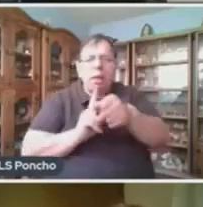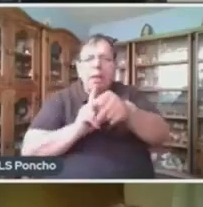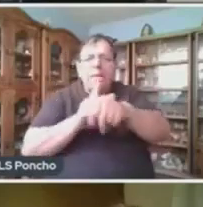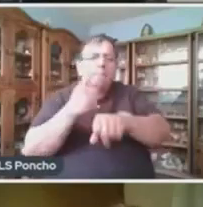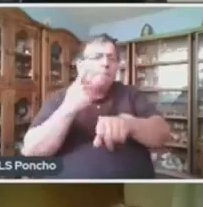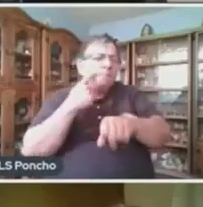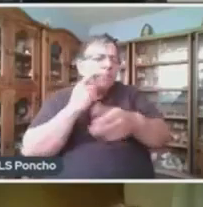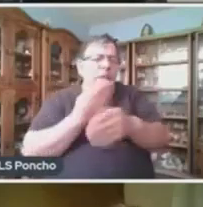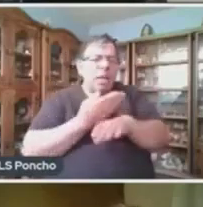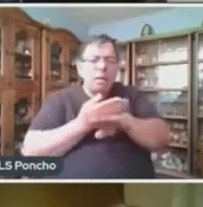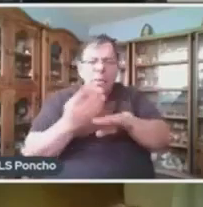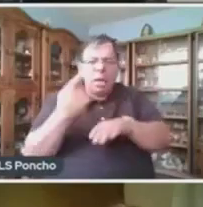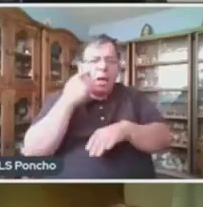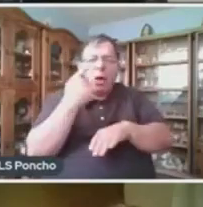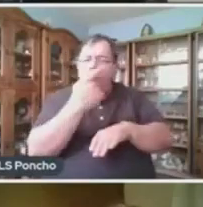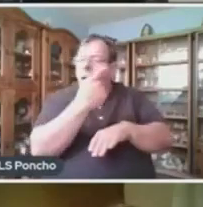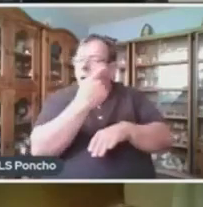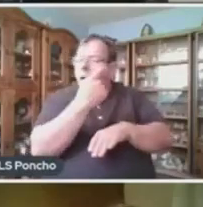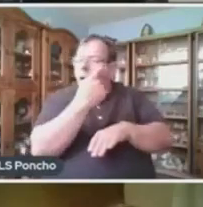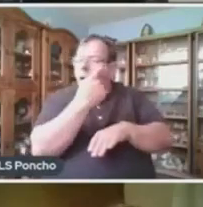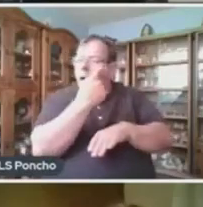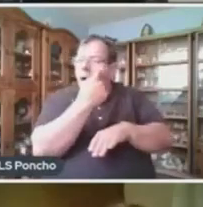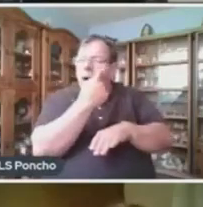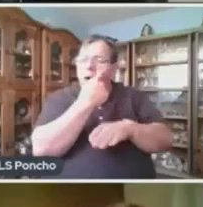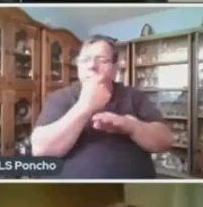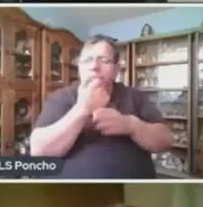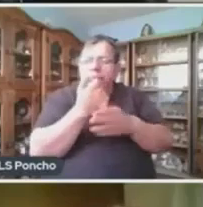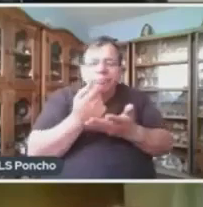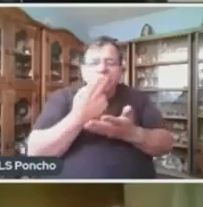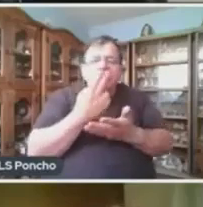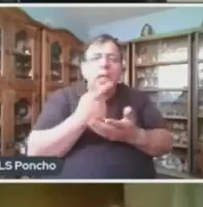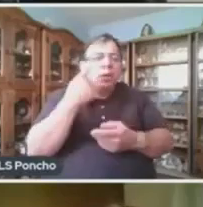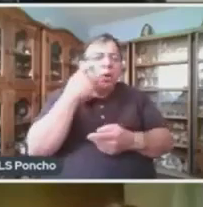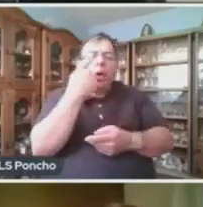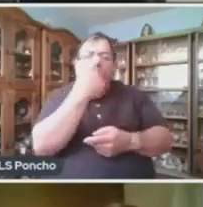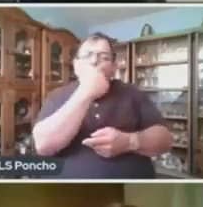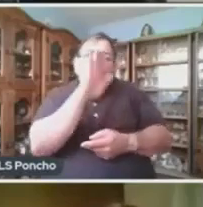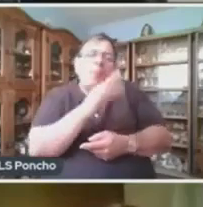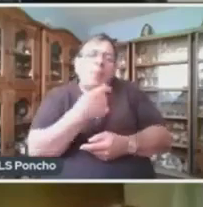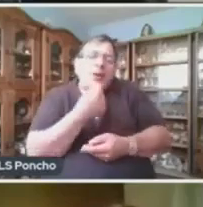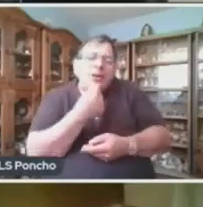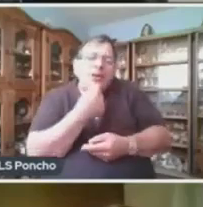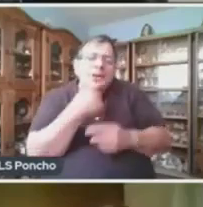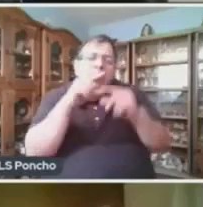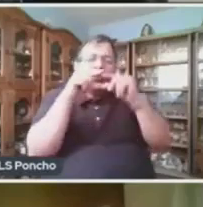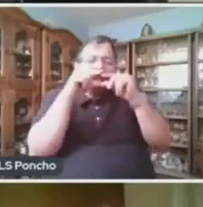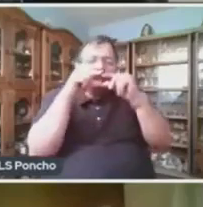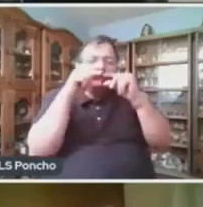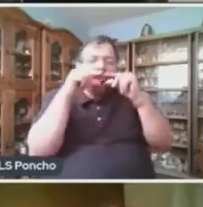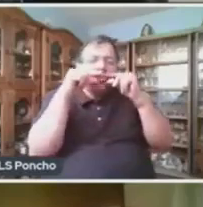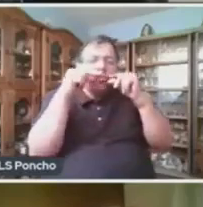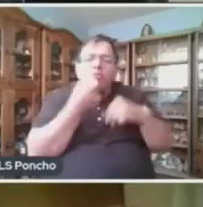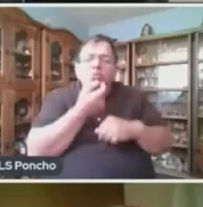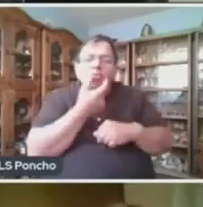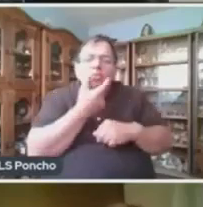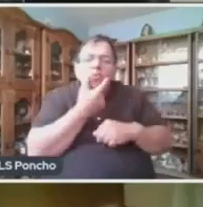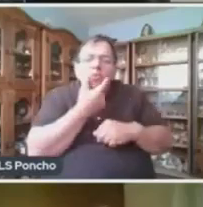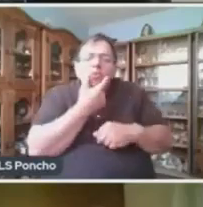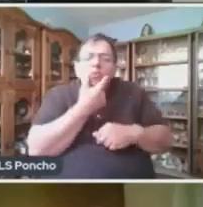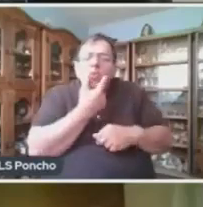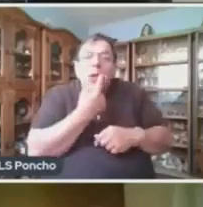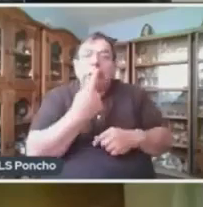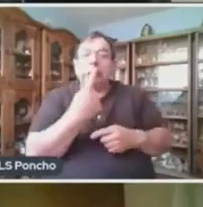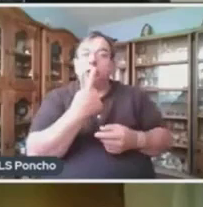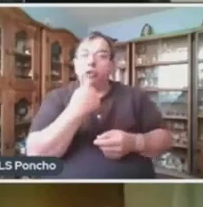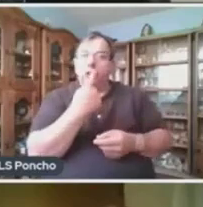miel, su mirada es infantil e ingenua, labios delgados y teñidos de rojo brillante.